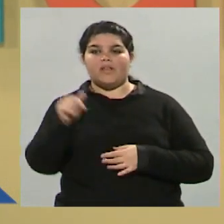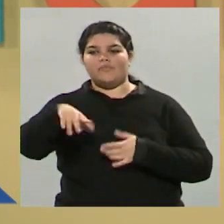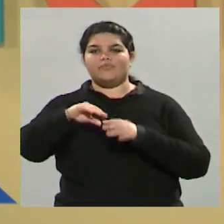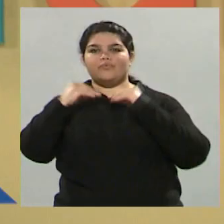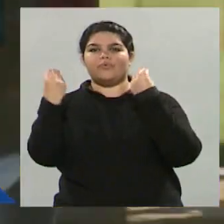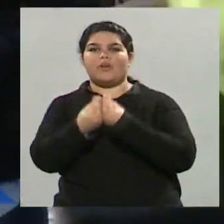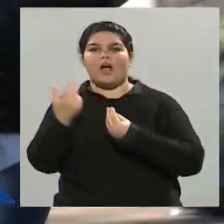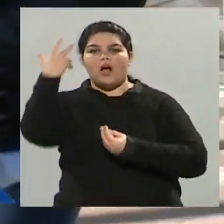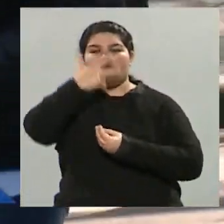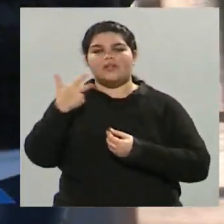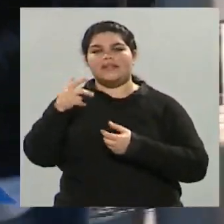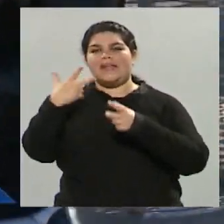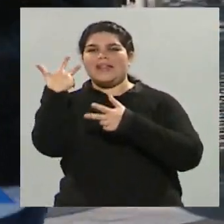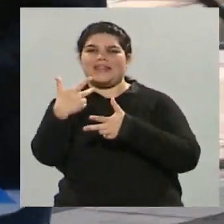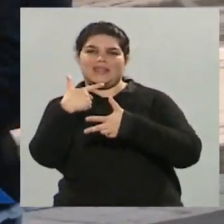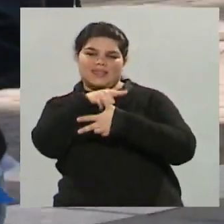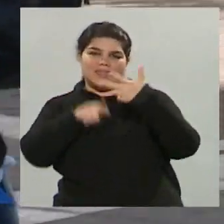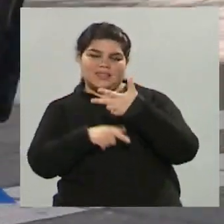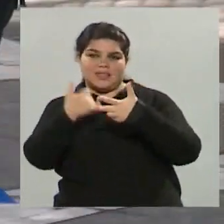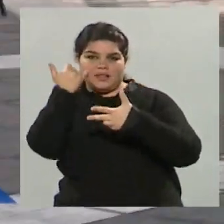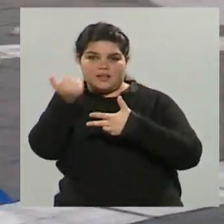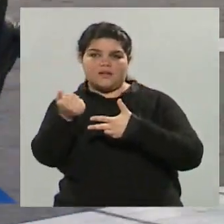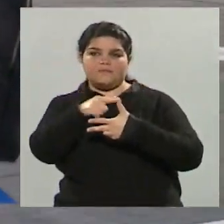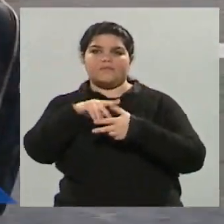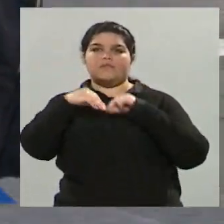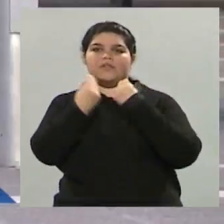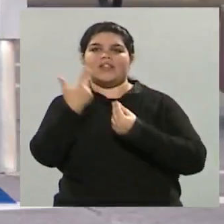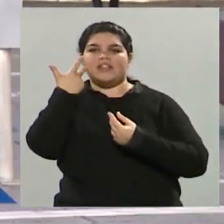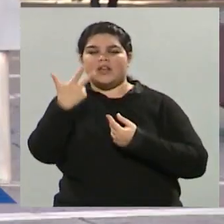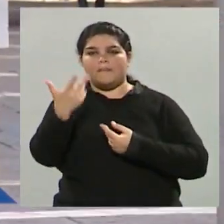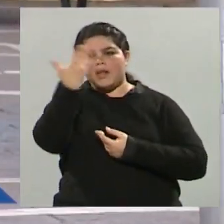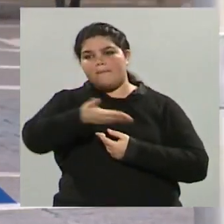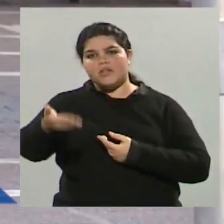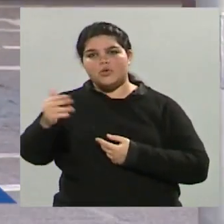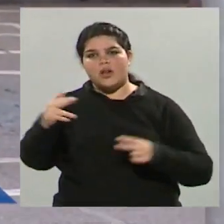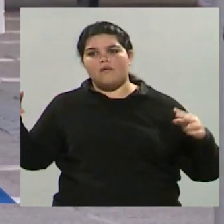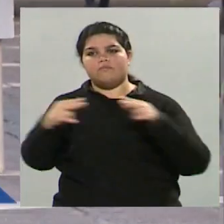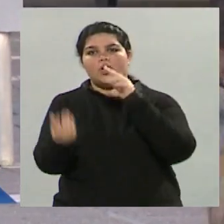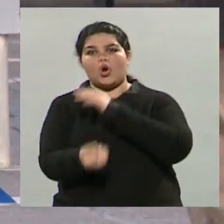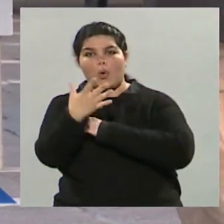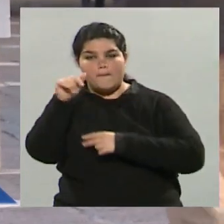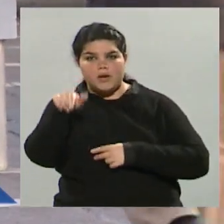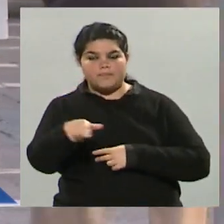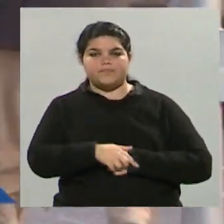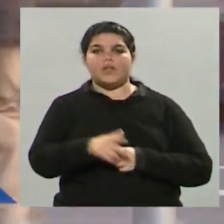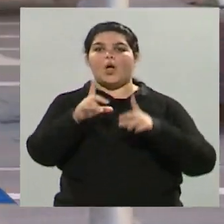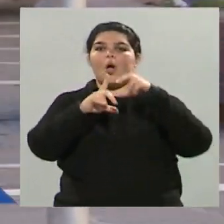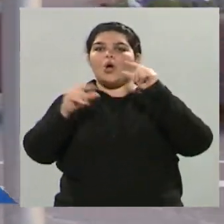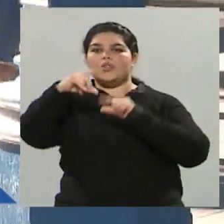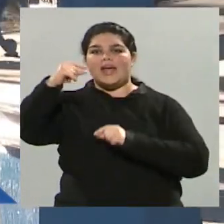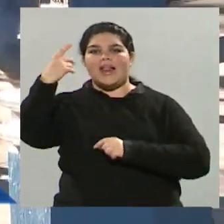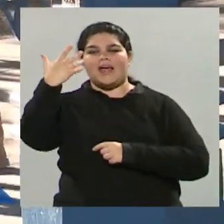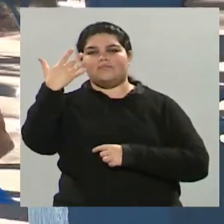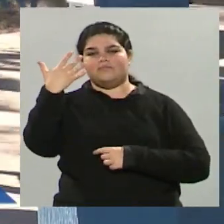tipos de alojamientos que se han utilizado para unas aproximadamente 3.000 personas que va a movilizar la cumbre. Los hoteles de cinco estrellas, cuyas